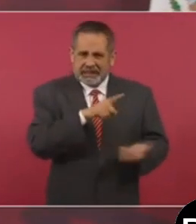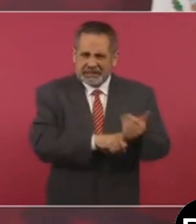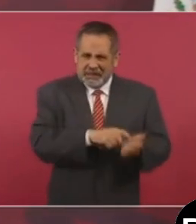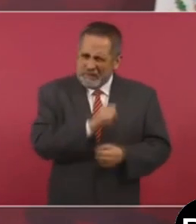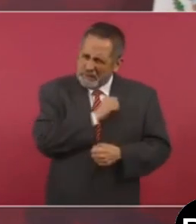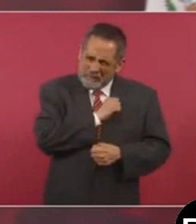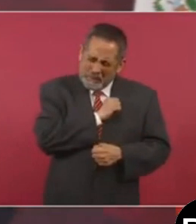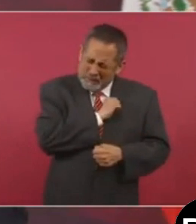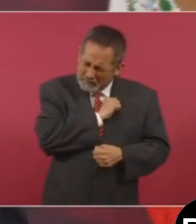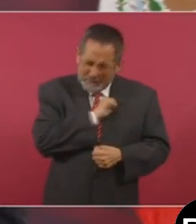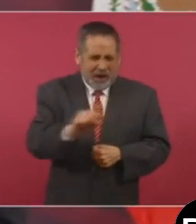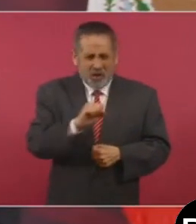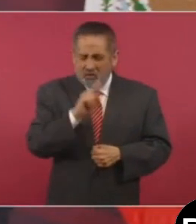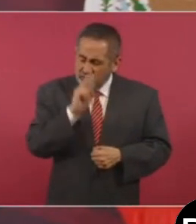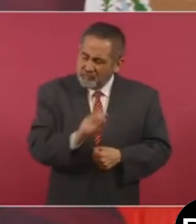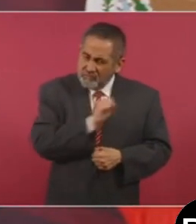de malolandia.